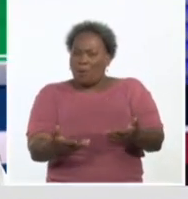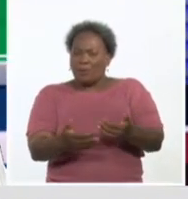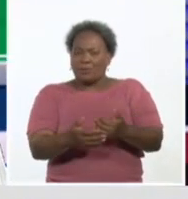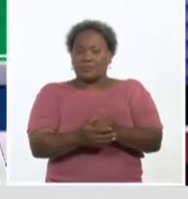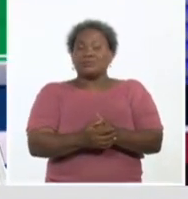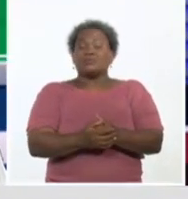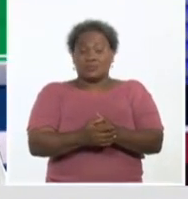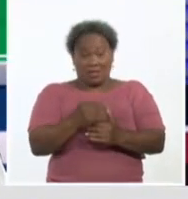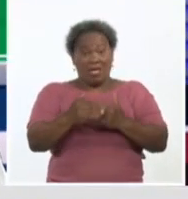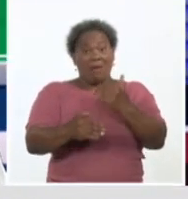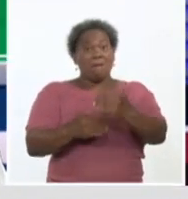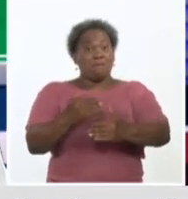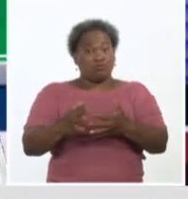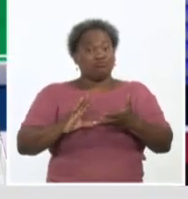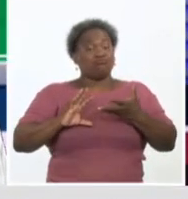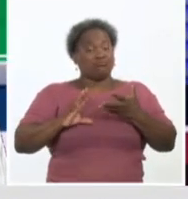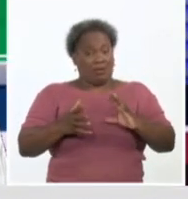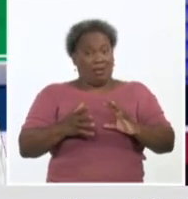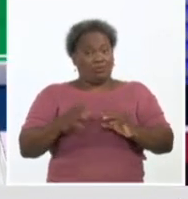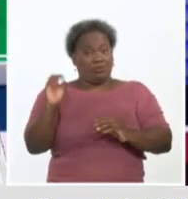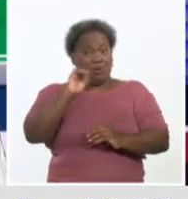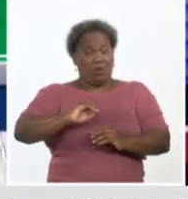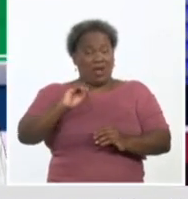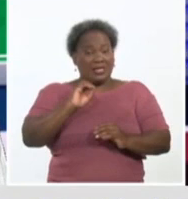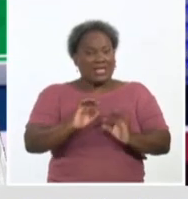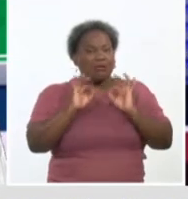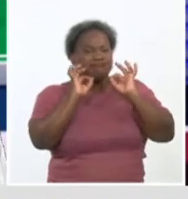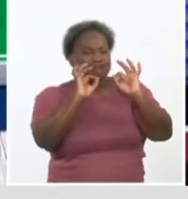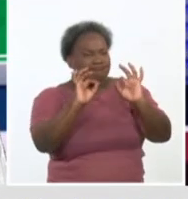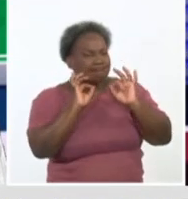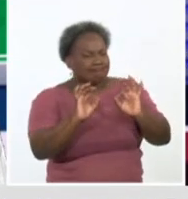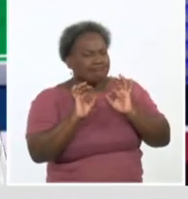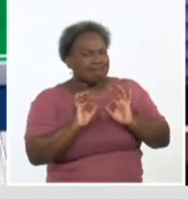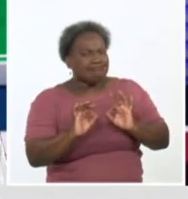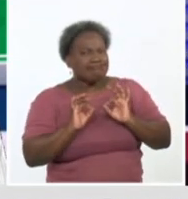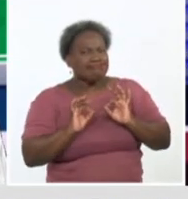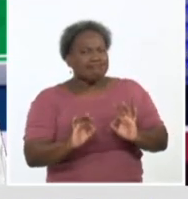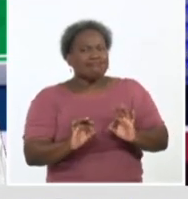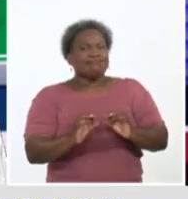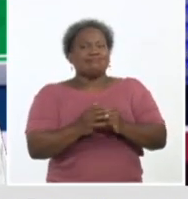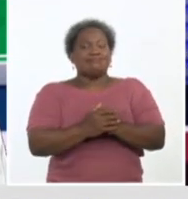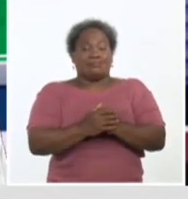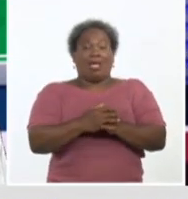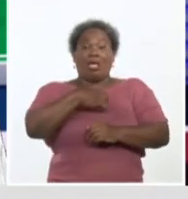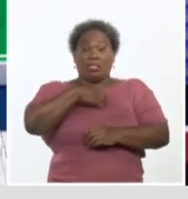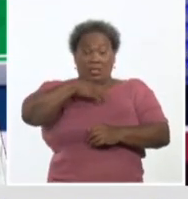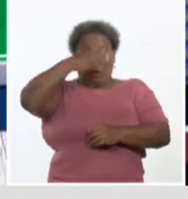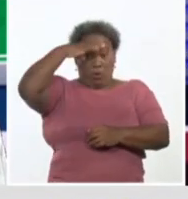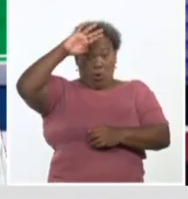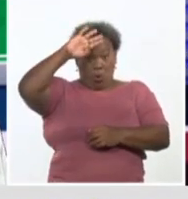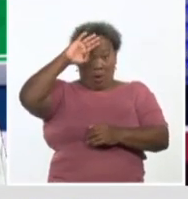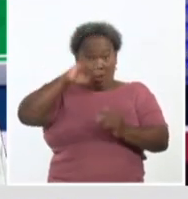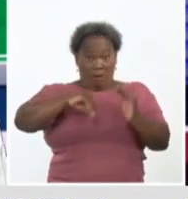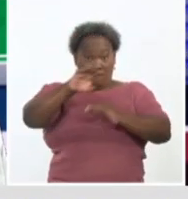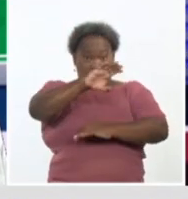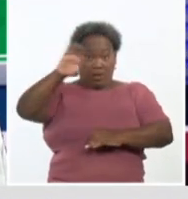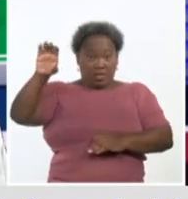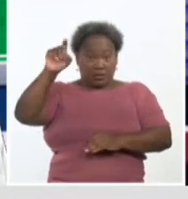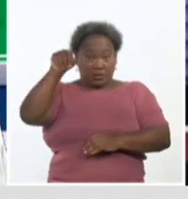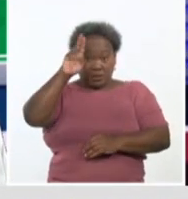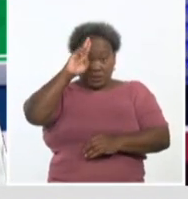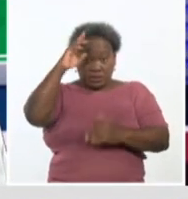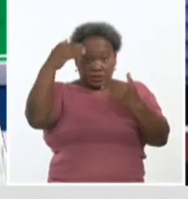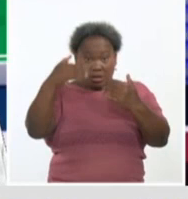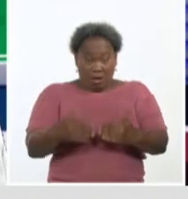proceso complejo. Se ha venido organizando minuciosamente. Existe a nivel de país, en el Ministerio de Salud Pública, de conjunto con